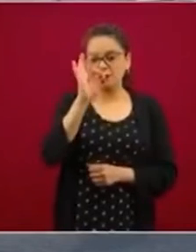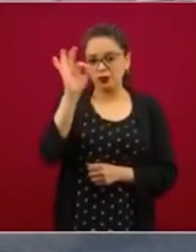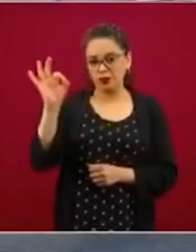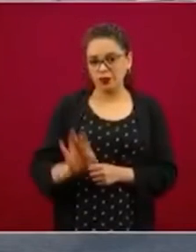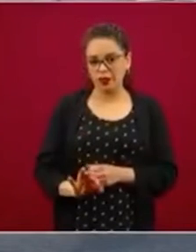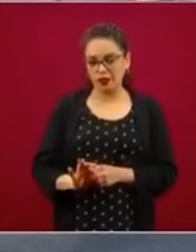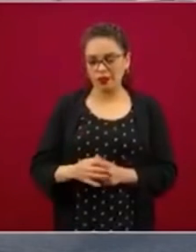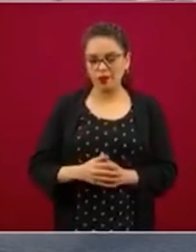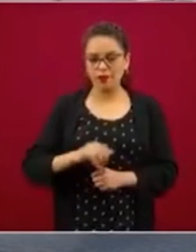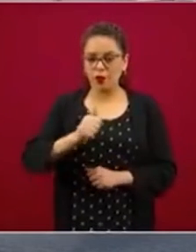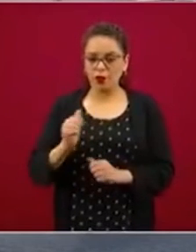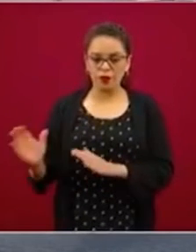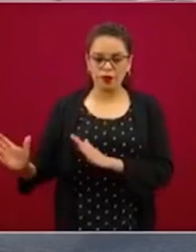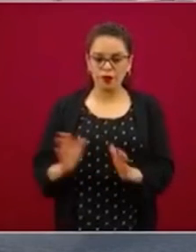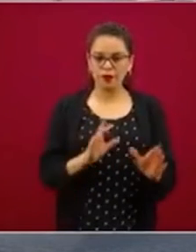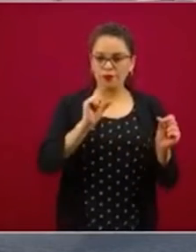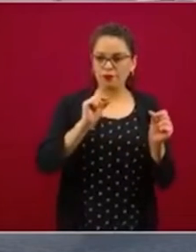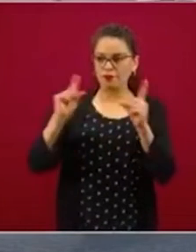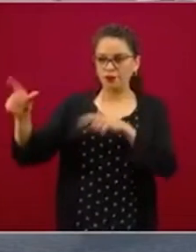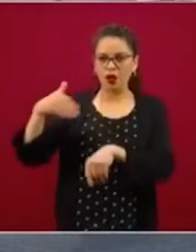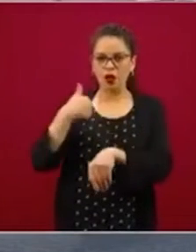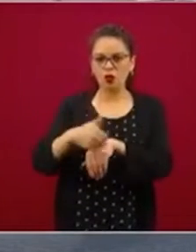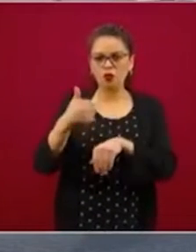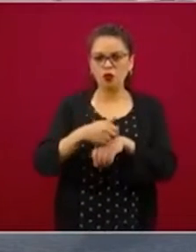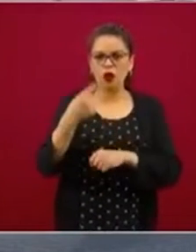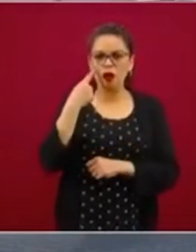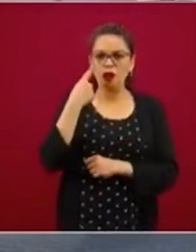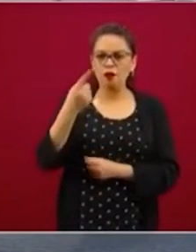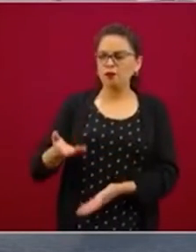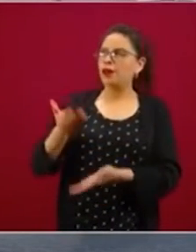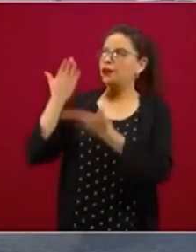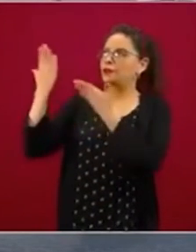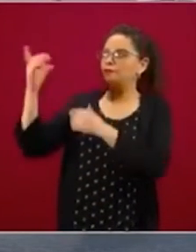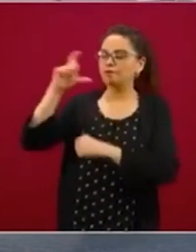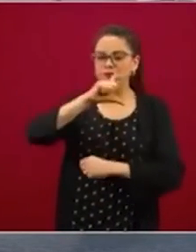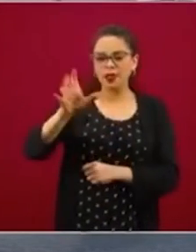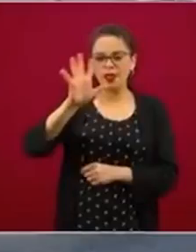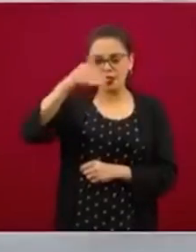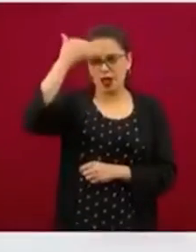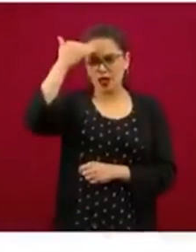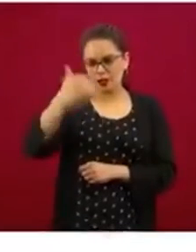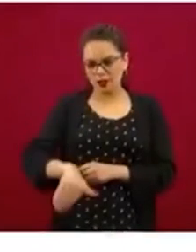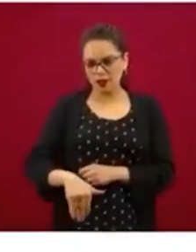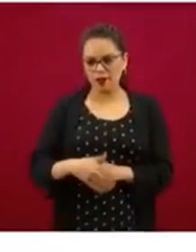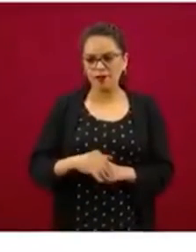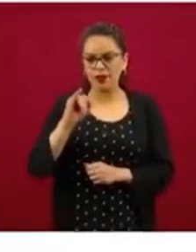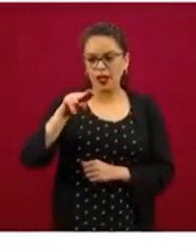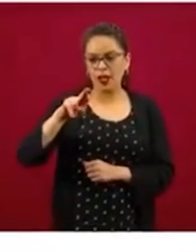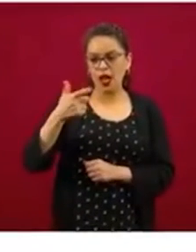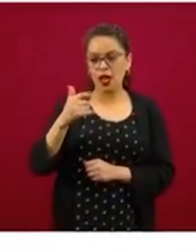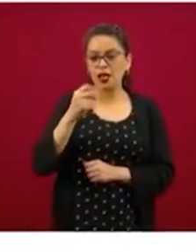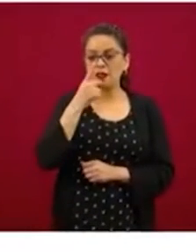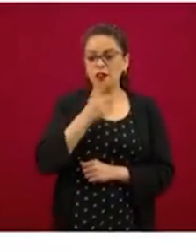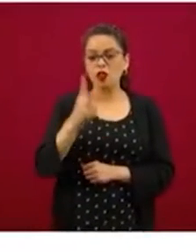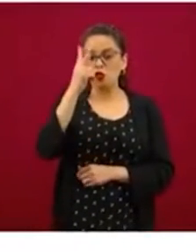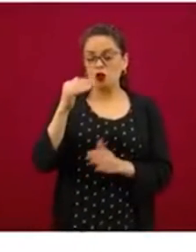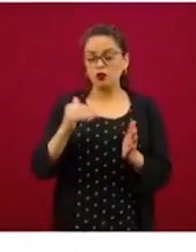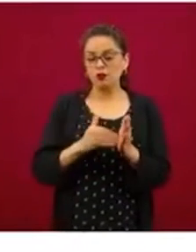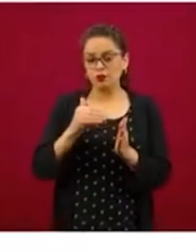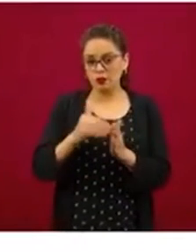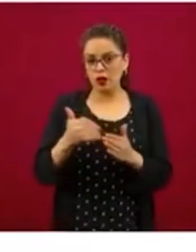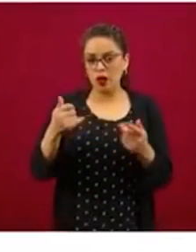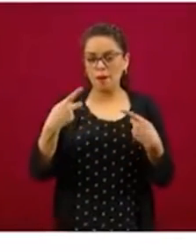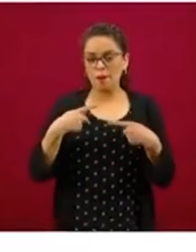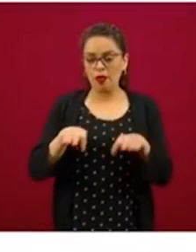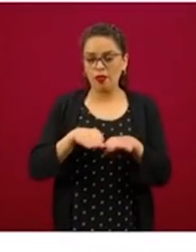Ya los conocen, en trabajadoras del hogar, el Inegi calcula dos millones, en trabajadores independientes, como les decía,